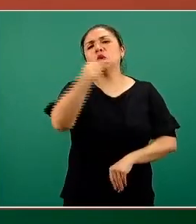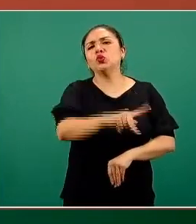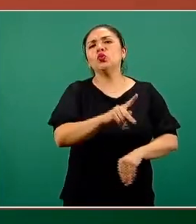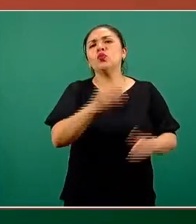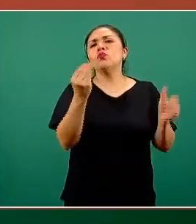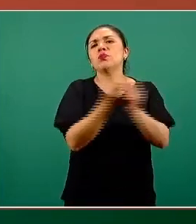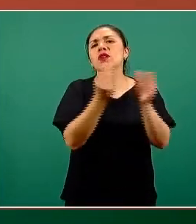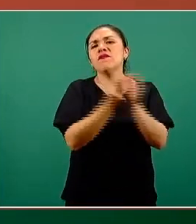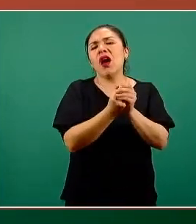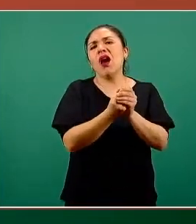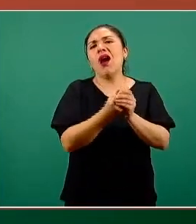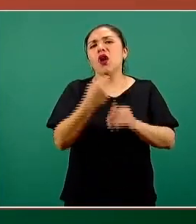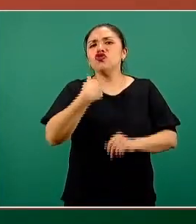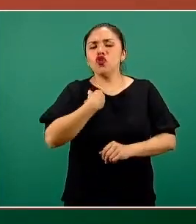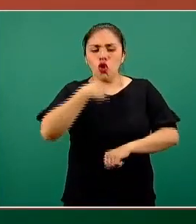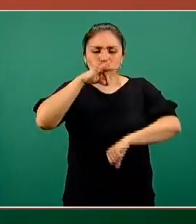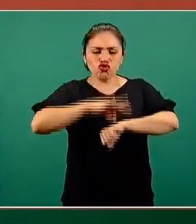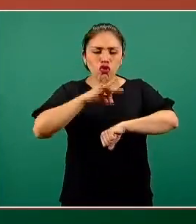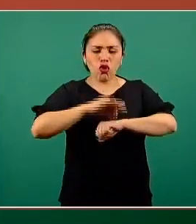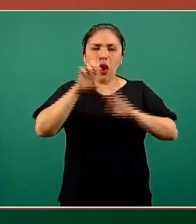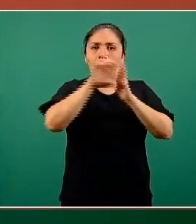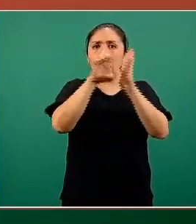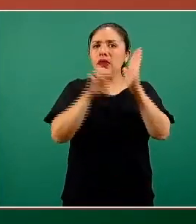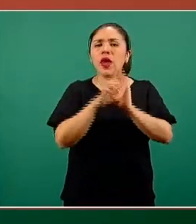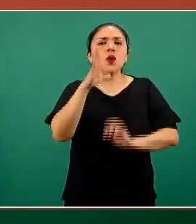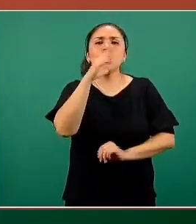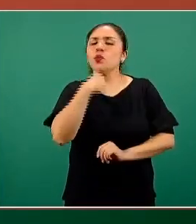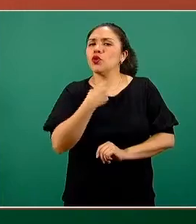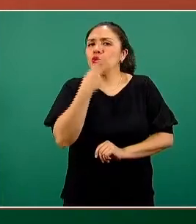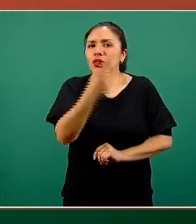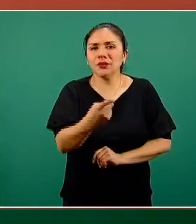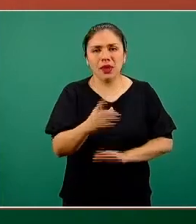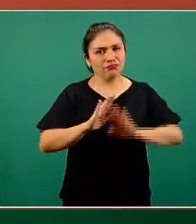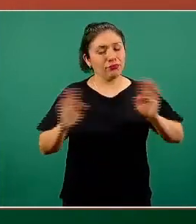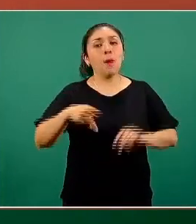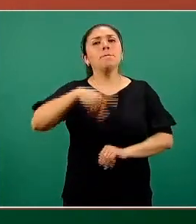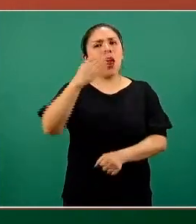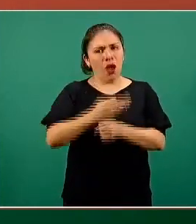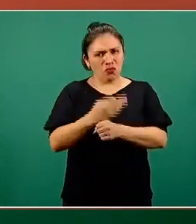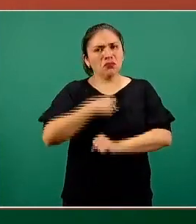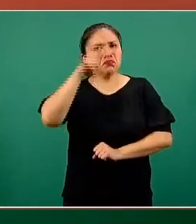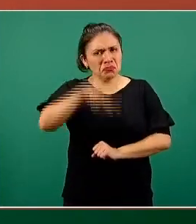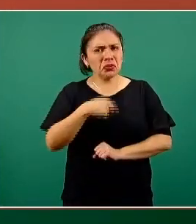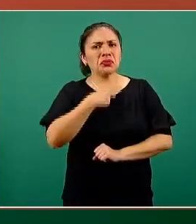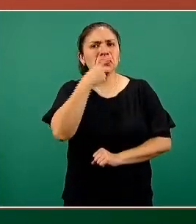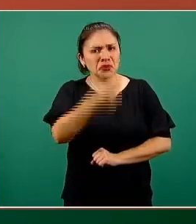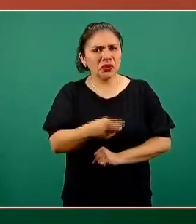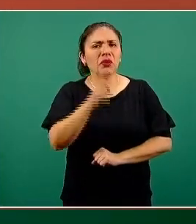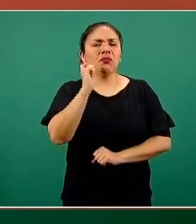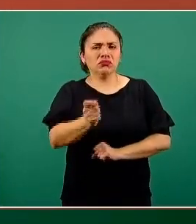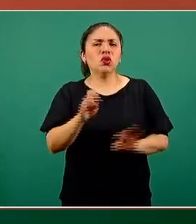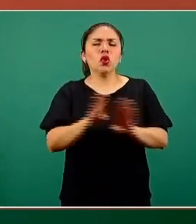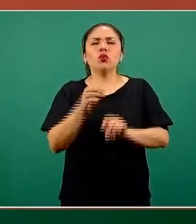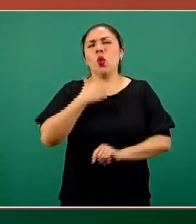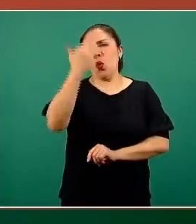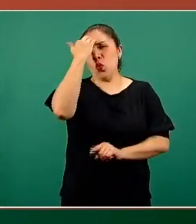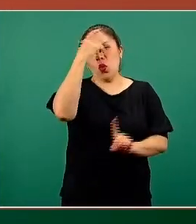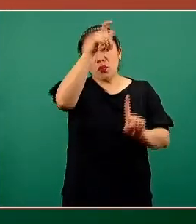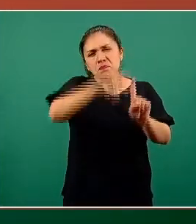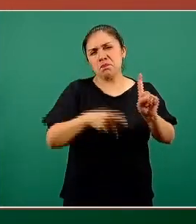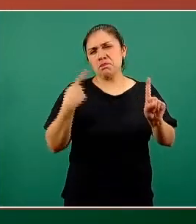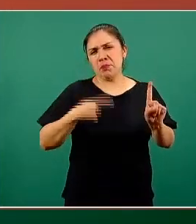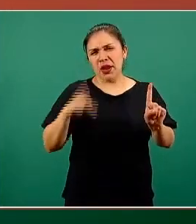revelar cualquier síntoma, cualquier situación que él tenga. Lo sí puedo decir con total certidumbre, porque lo conozco,